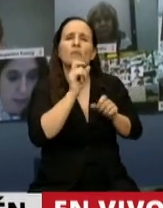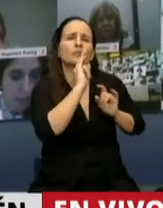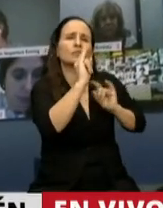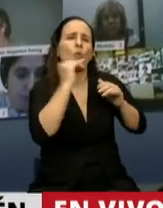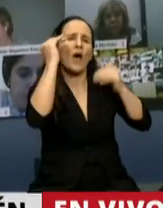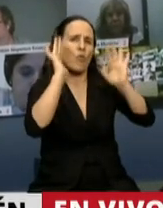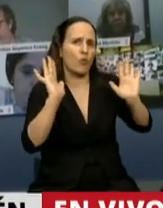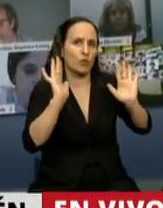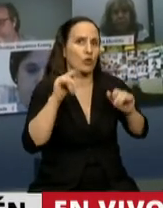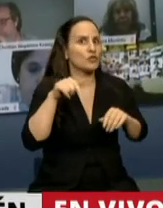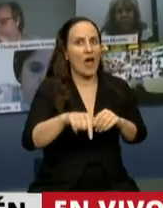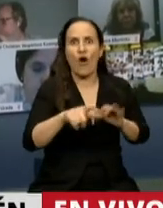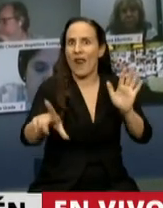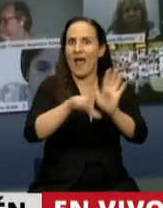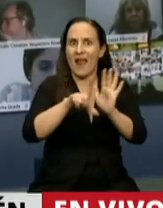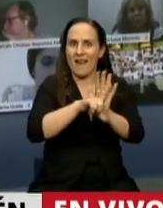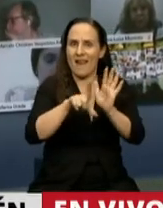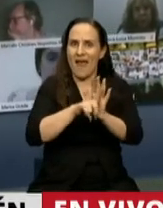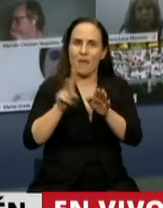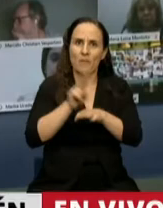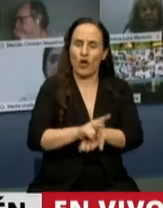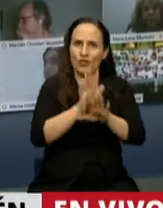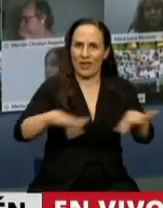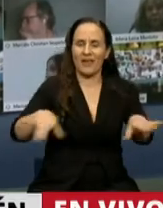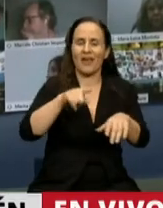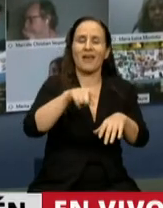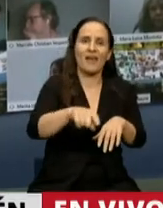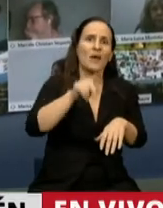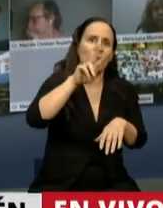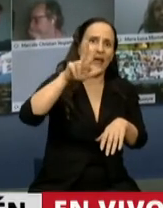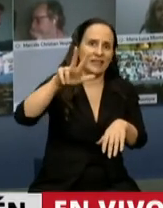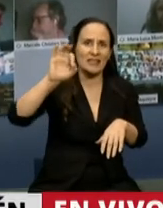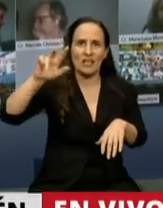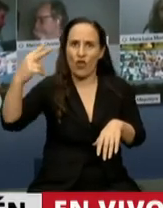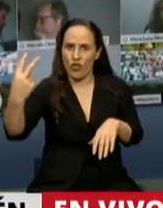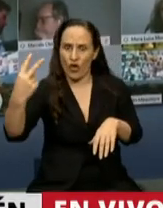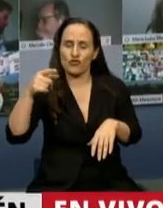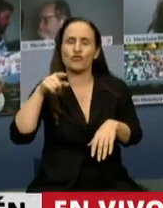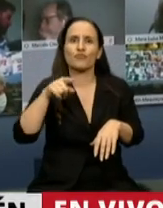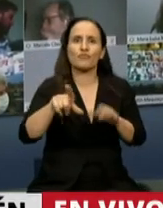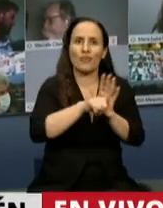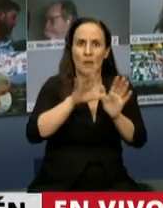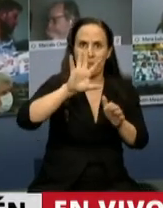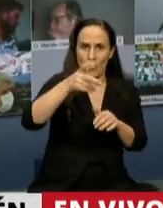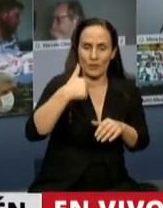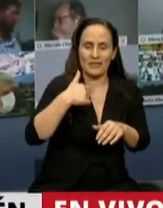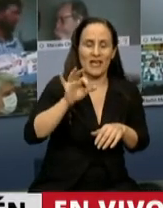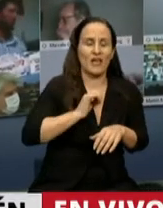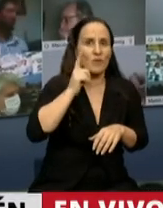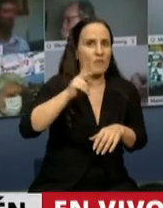de Protección Integral de la Niñez y Adolescencia, la 2302, sancionada en mi provincia en el año 1999,